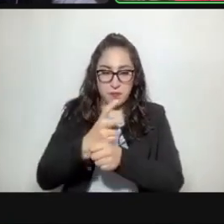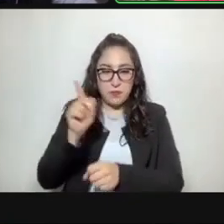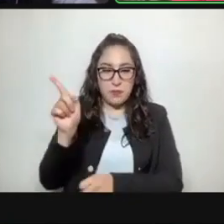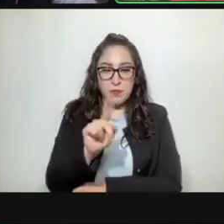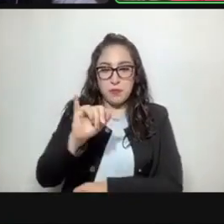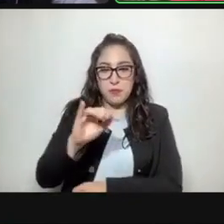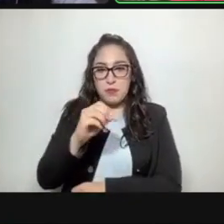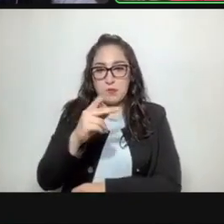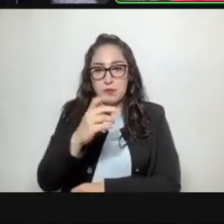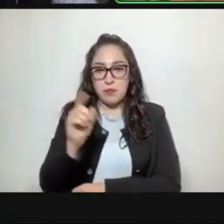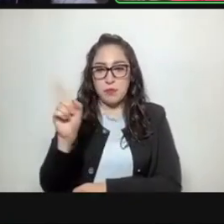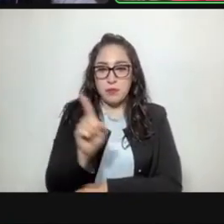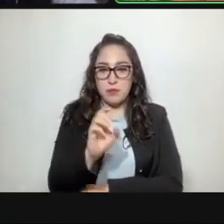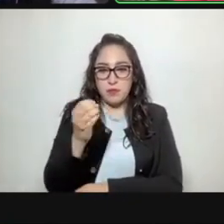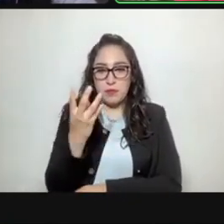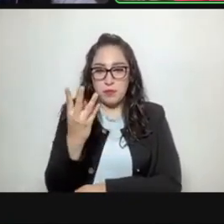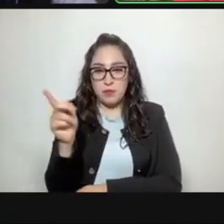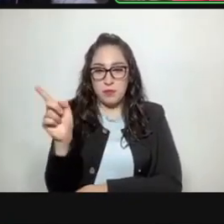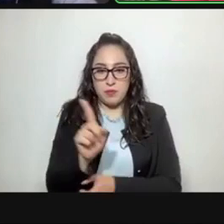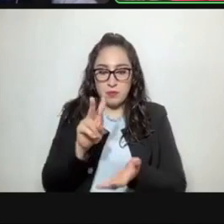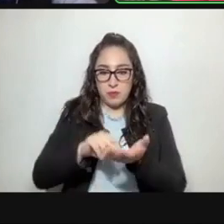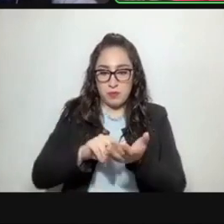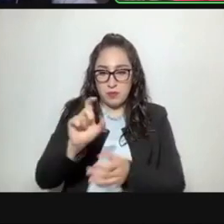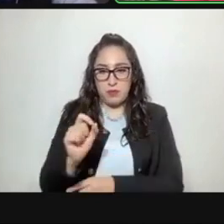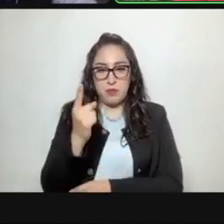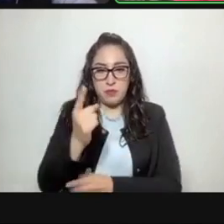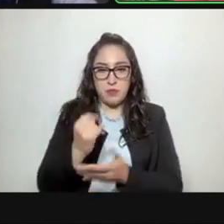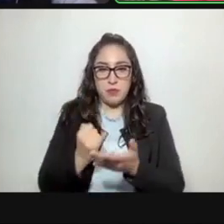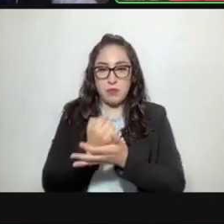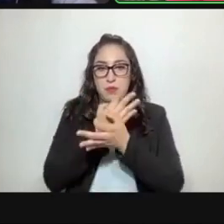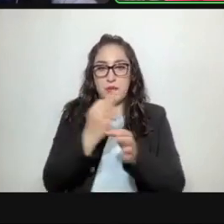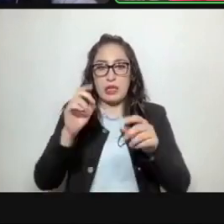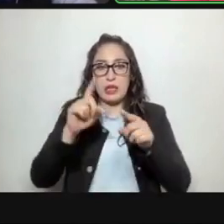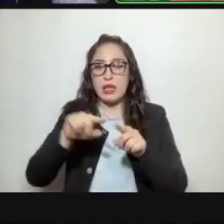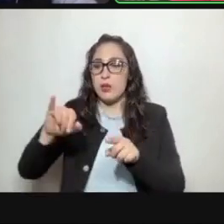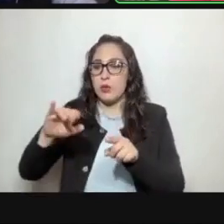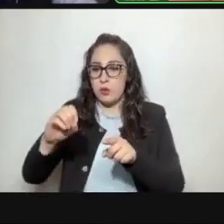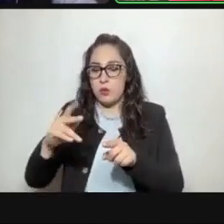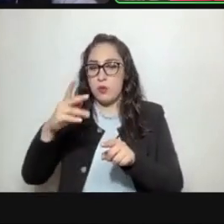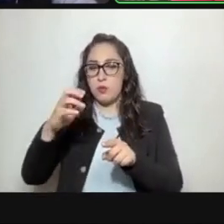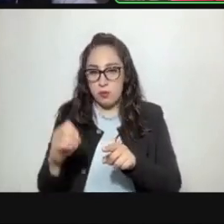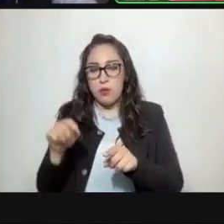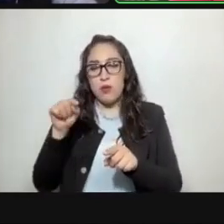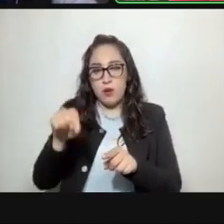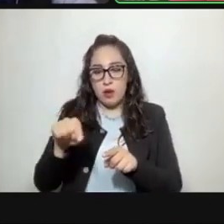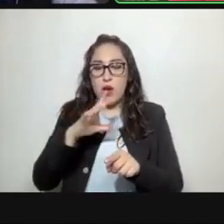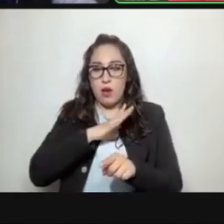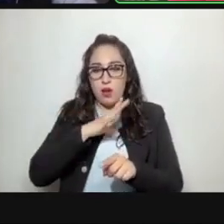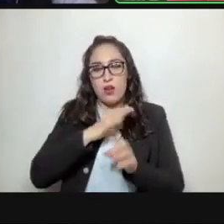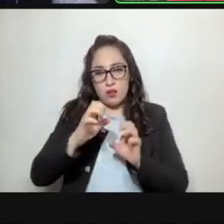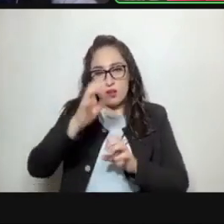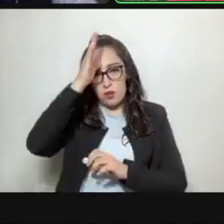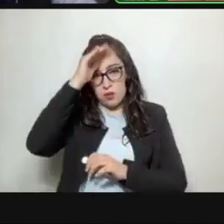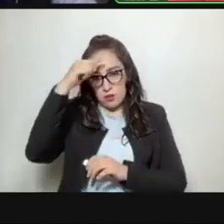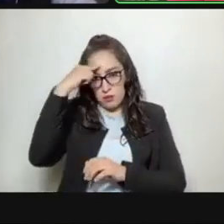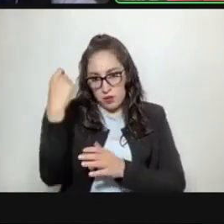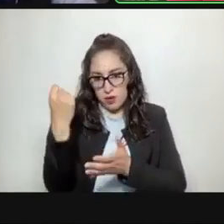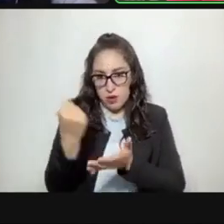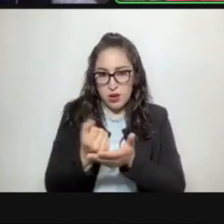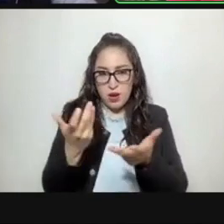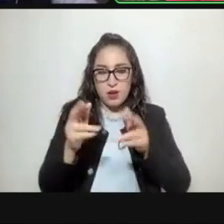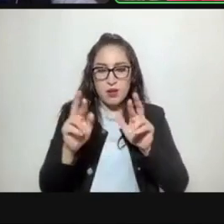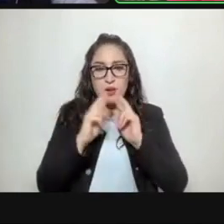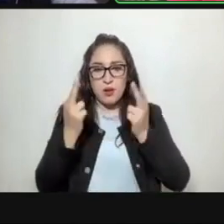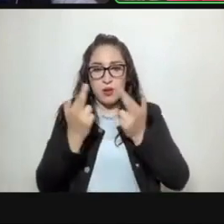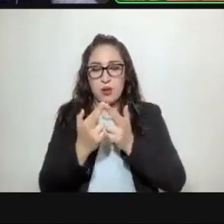Jucopo diagonal cero cuatro diagonal veinte veintiuno de la Junta de Coordinación Política mediante el cual se aprueban las reglas para desarrollar las